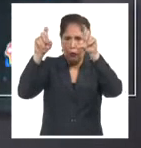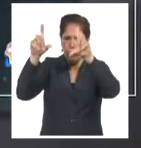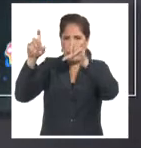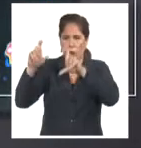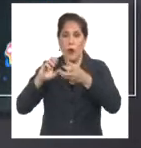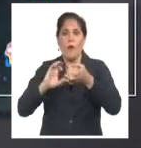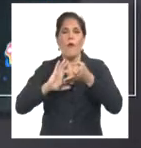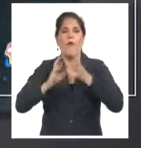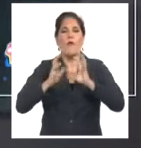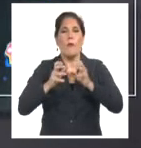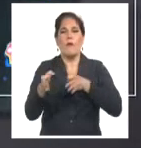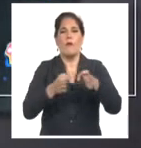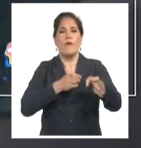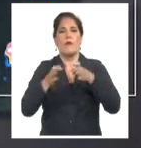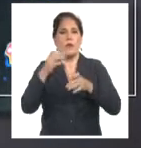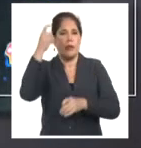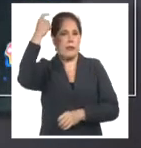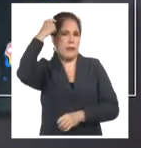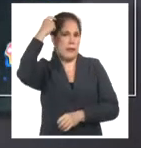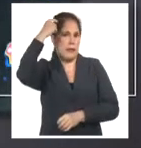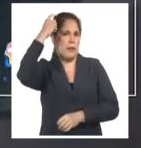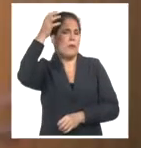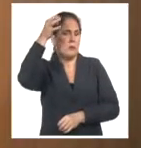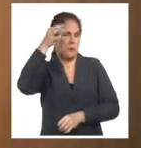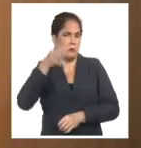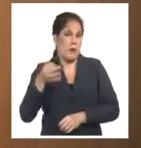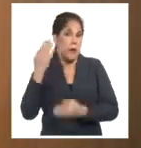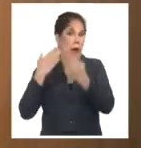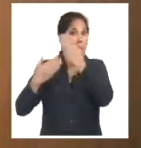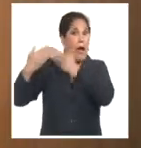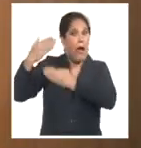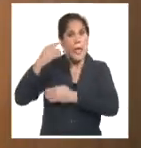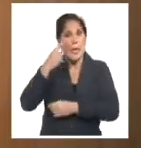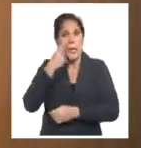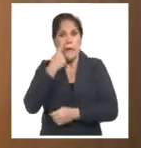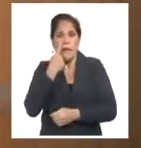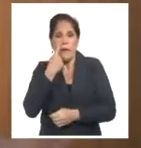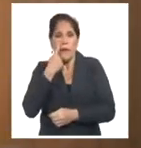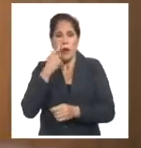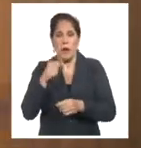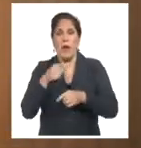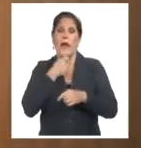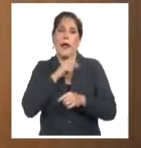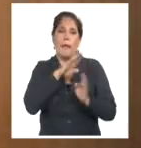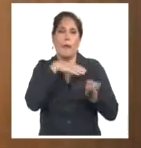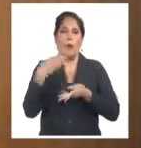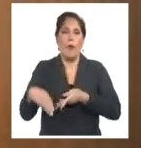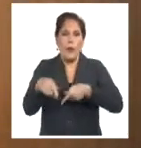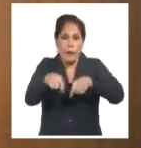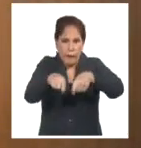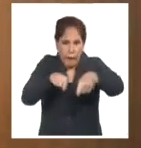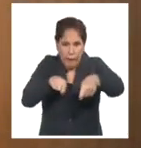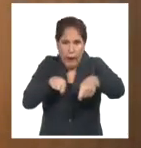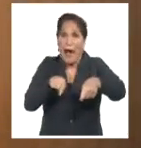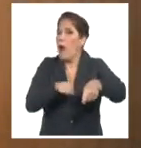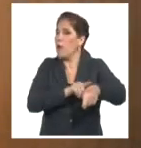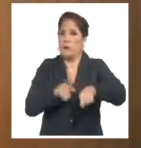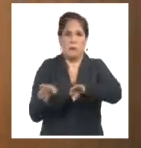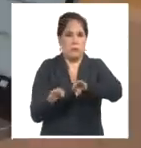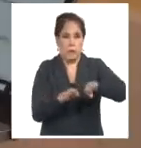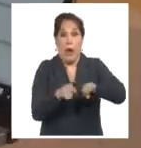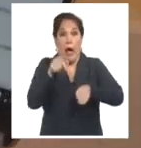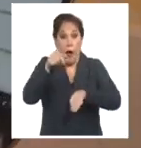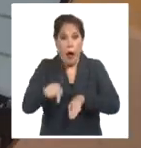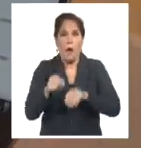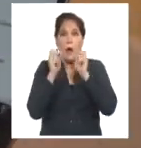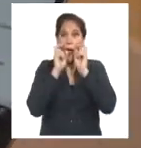la función de personas, que antes nada más se podía ver en la autopsia, después la persona moría, ahora en vivo. A la persona